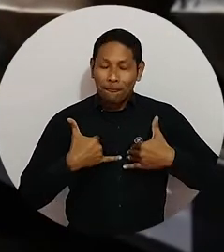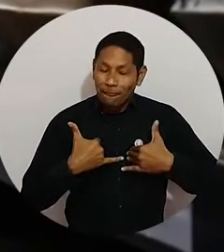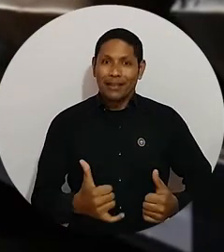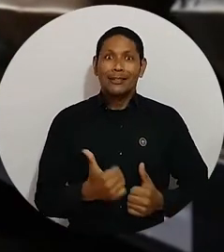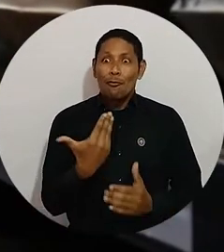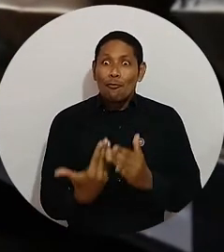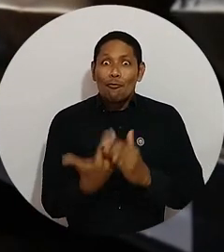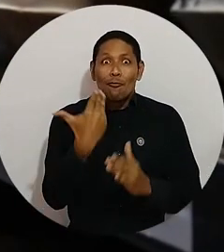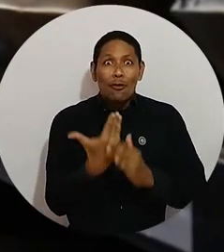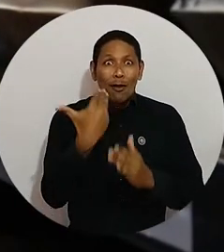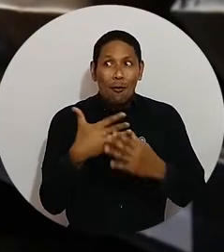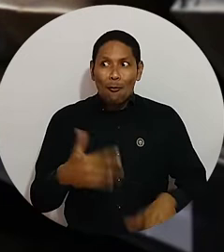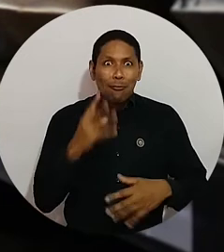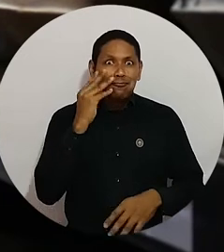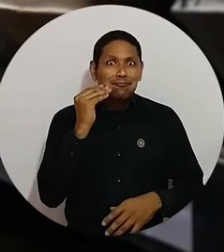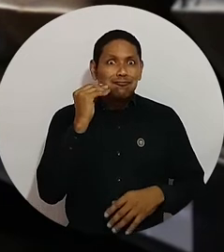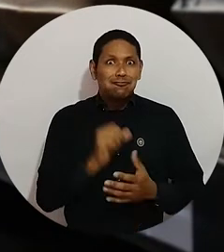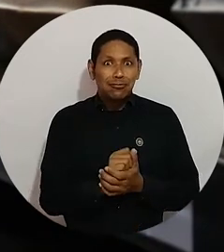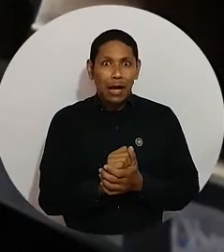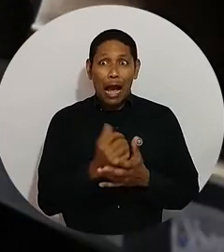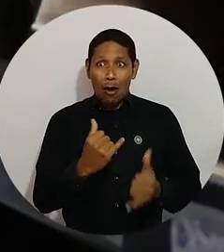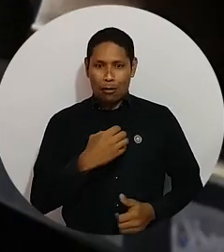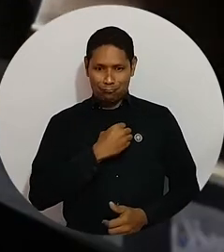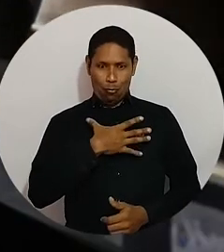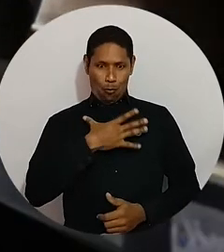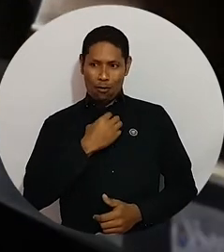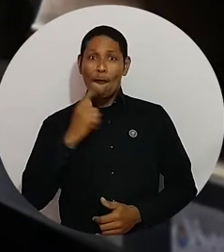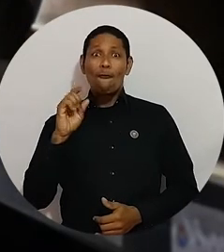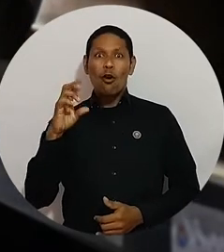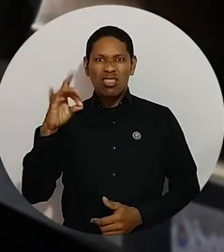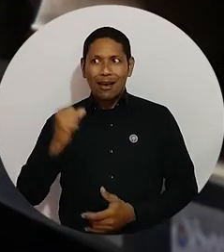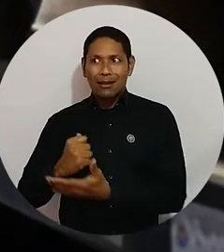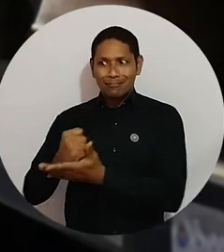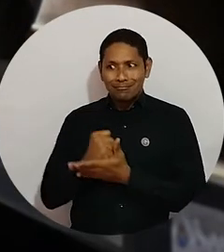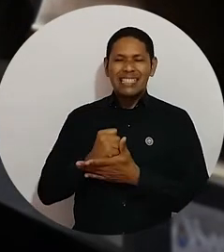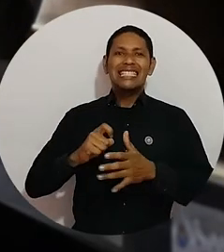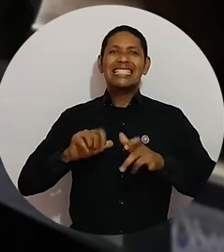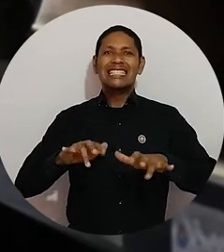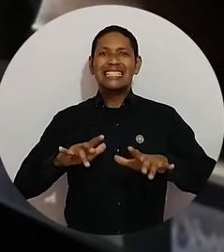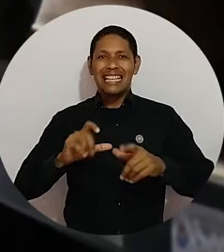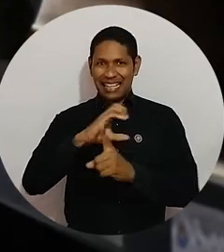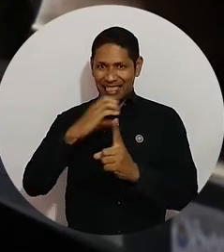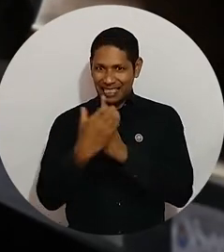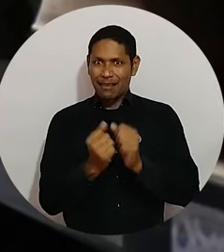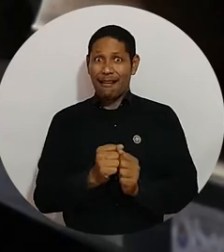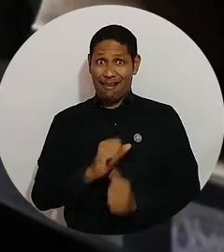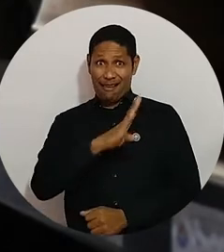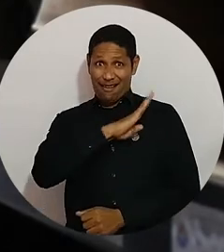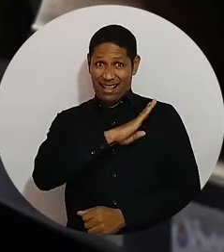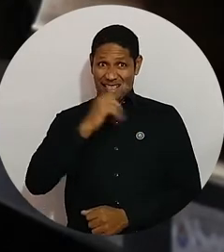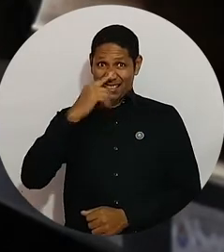nueva experiencia que nosotros tenemos como estudiantes, esta oportunidad que nos da el FOTCA, la Secretaría de Cultura, la